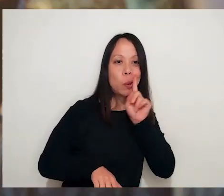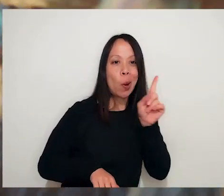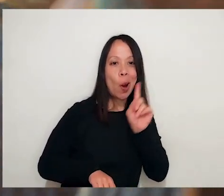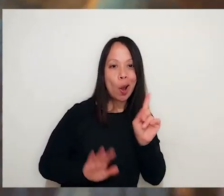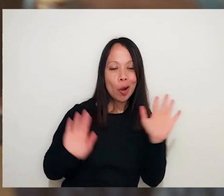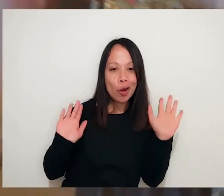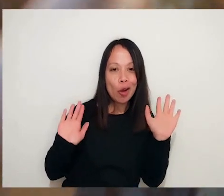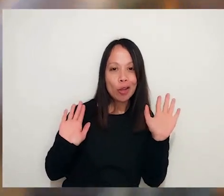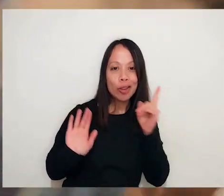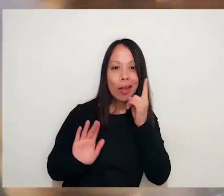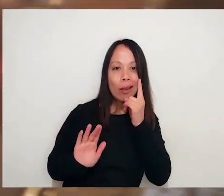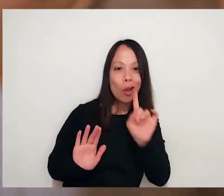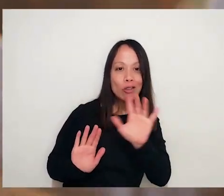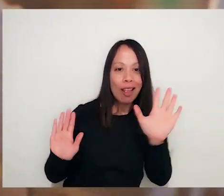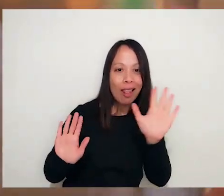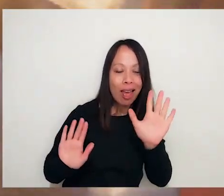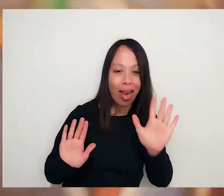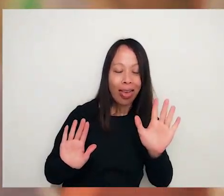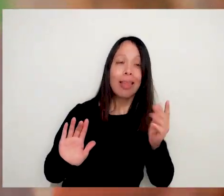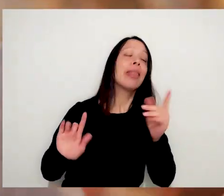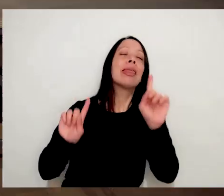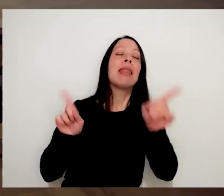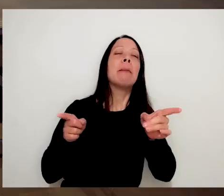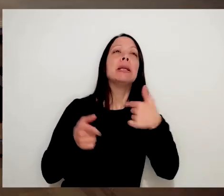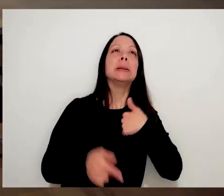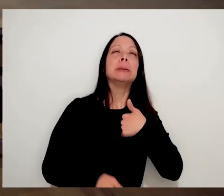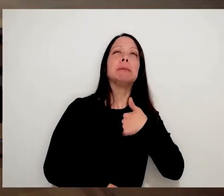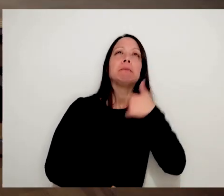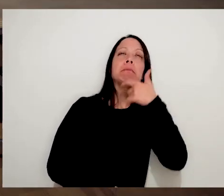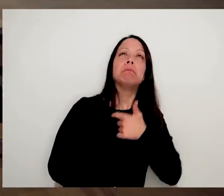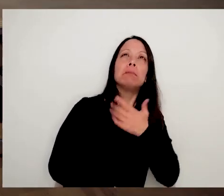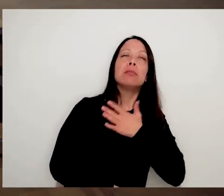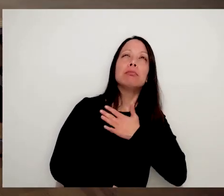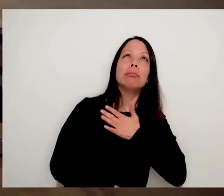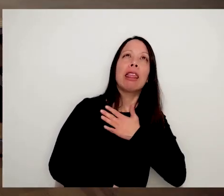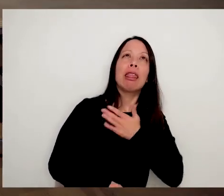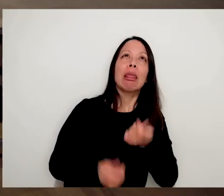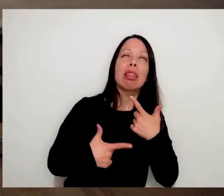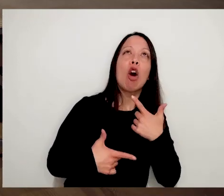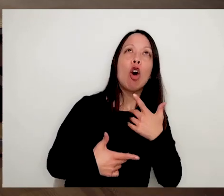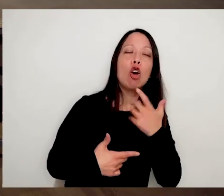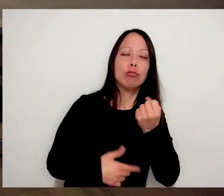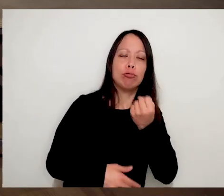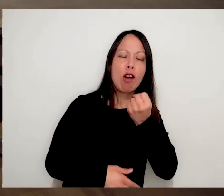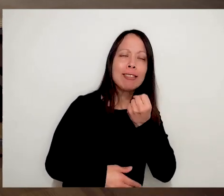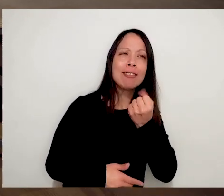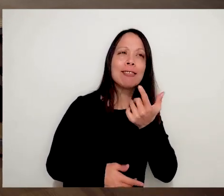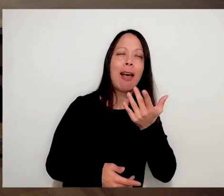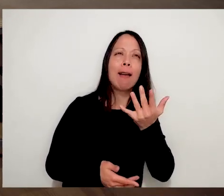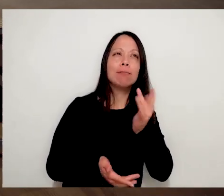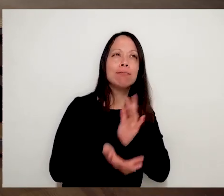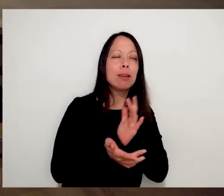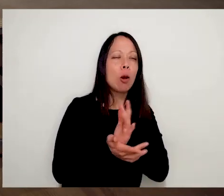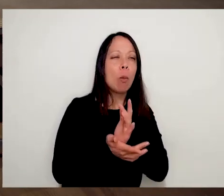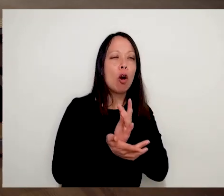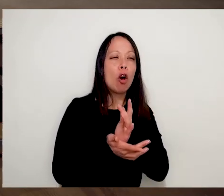que no la conoce. Porque mismo nosotros no la conocíamos. Lo que sí me dio mucha fuerza, por así